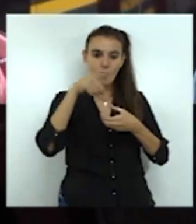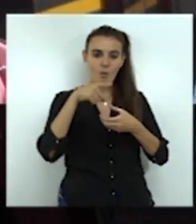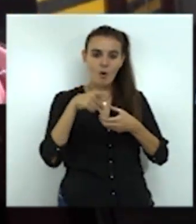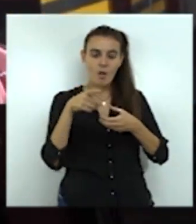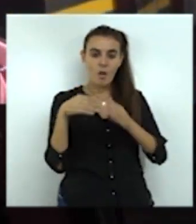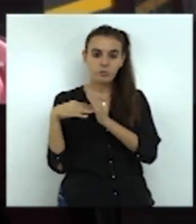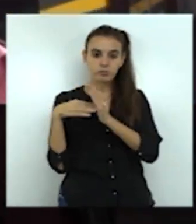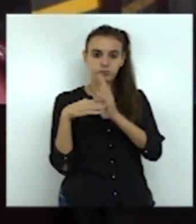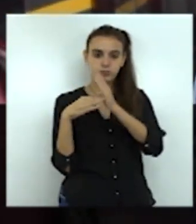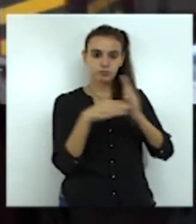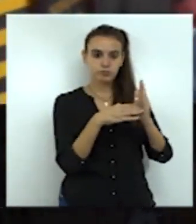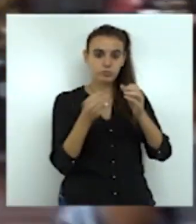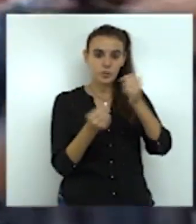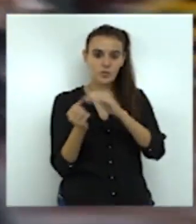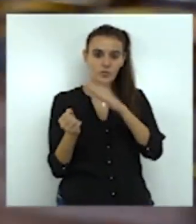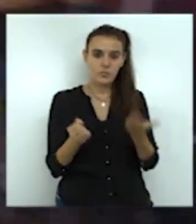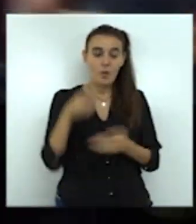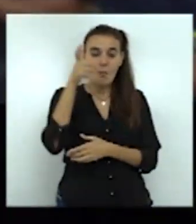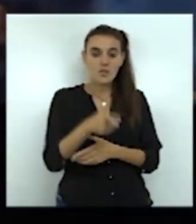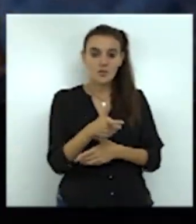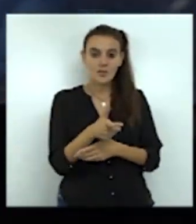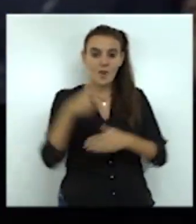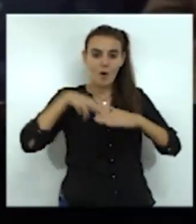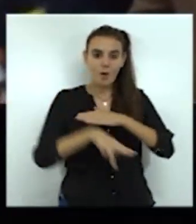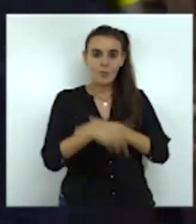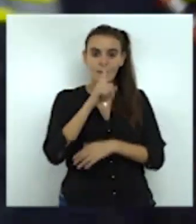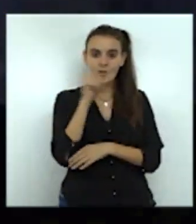ahogado. ¿Vale? Un minuto de silencio a todos. ¿Ya?